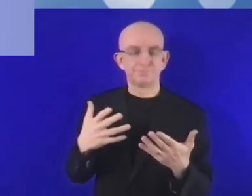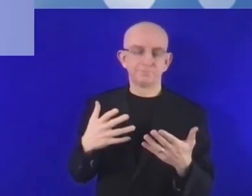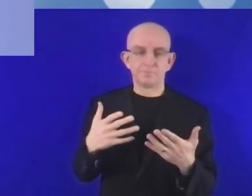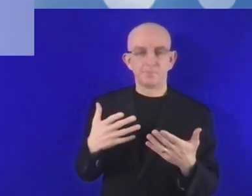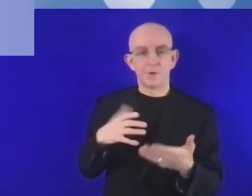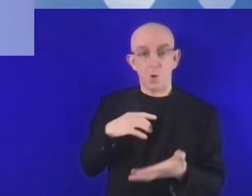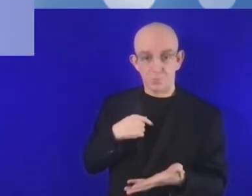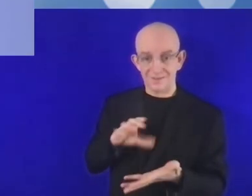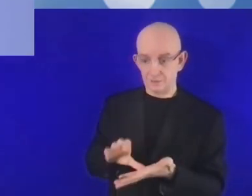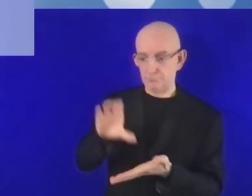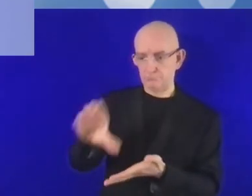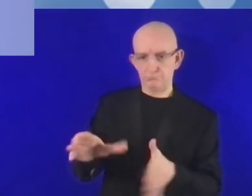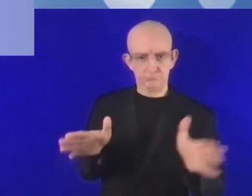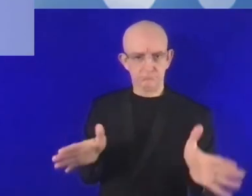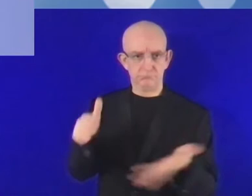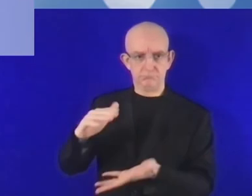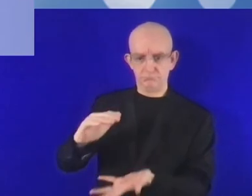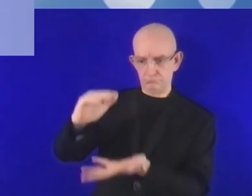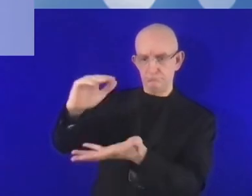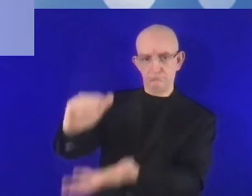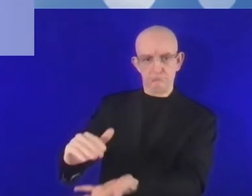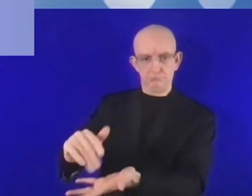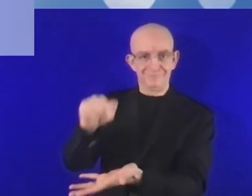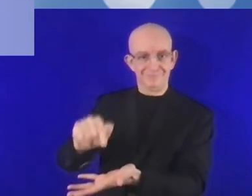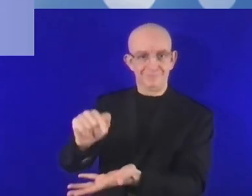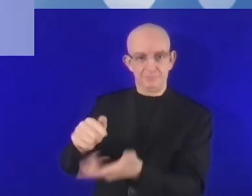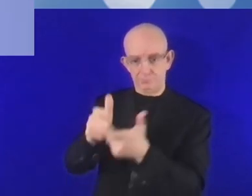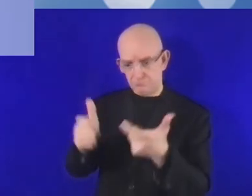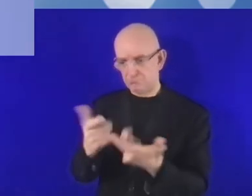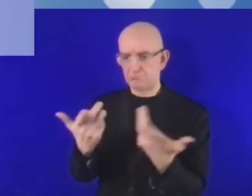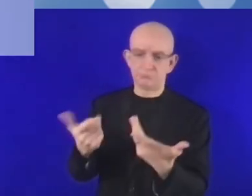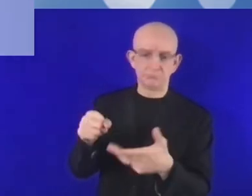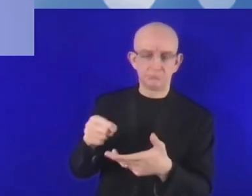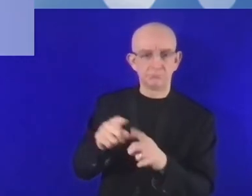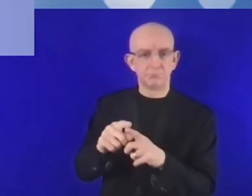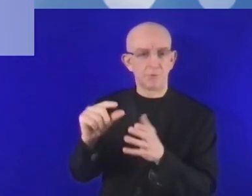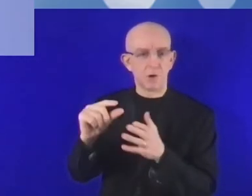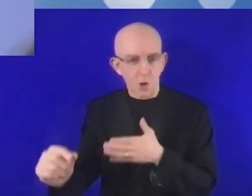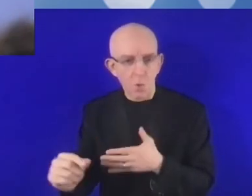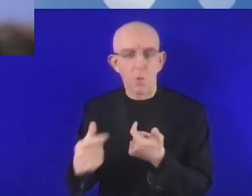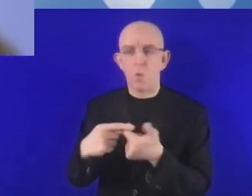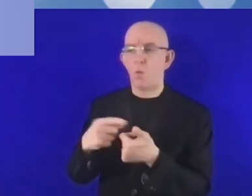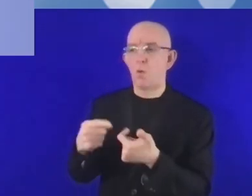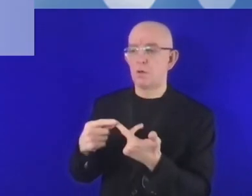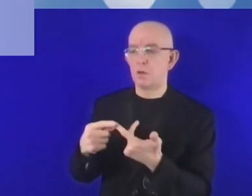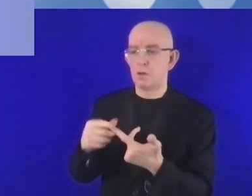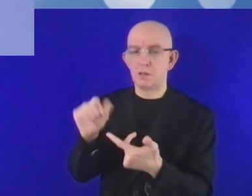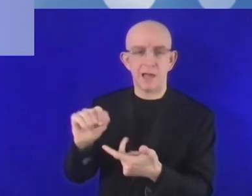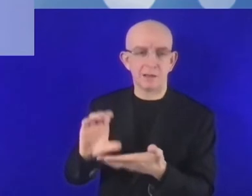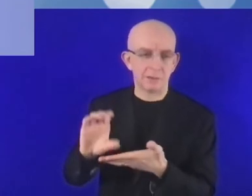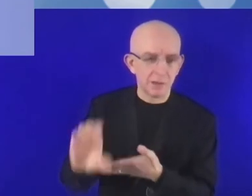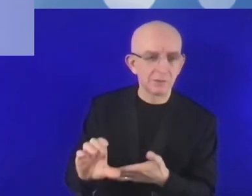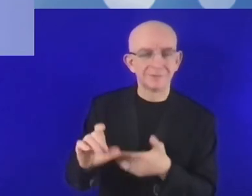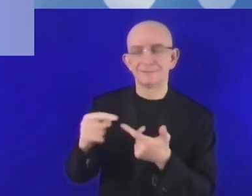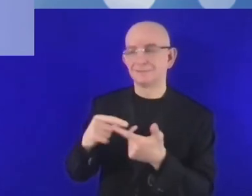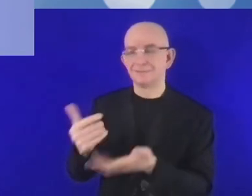ofrecer un amplio abanico de garantías, de préstamos y de herramientas